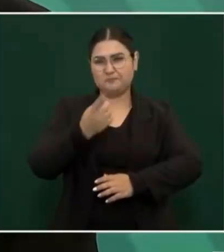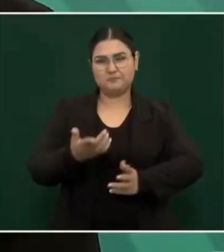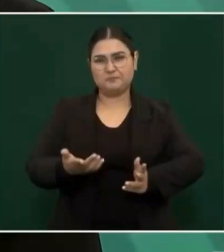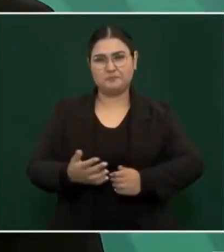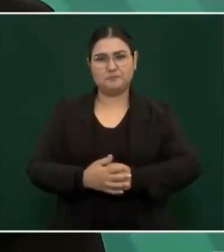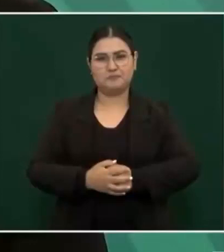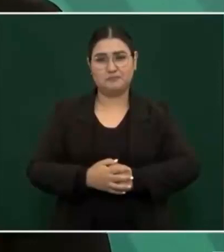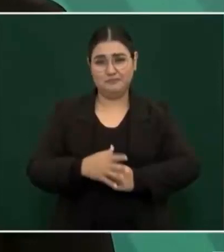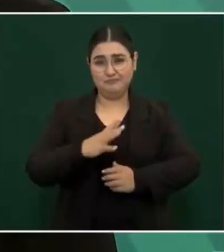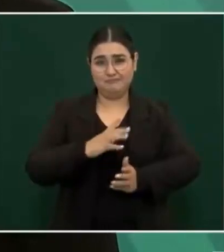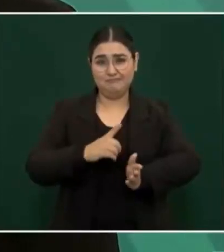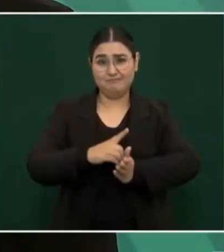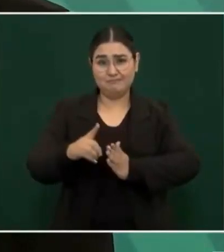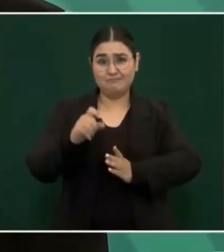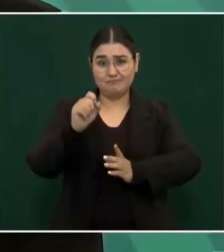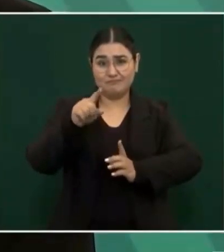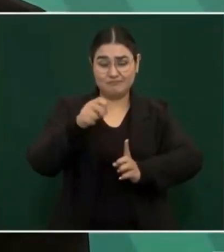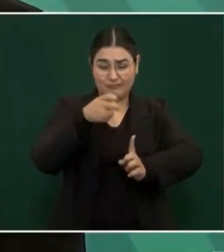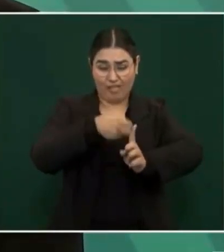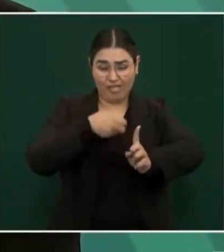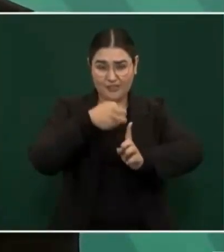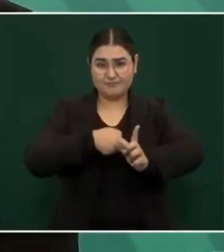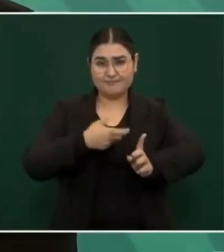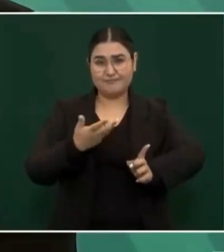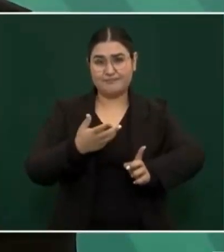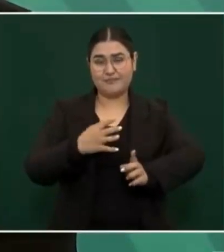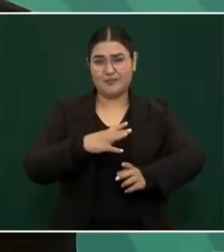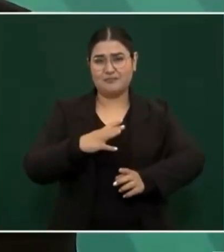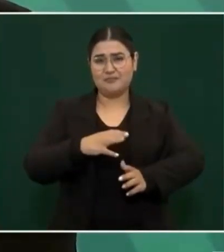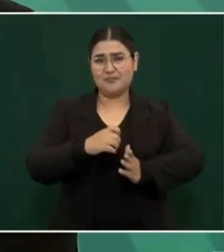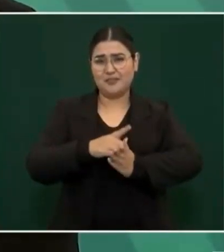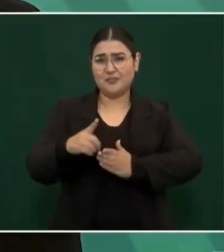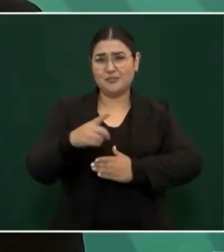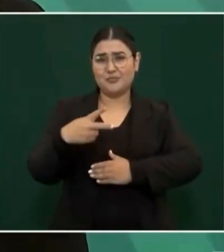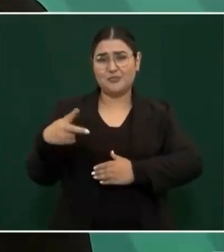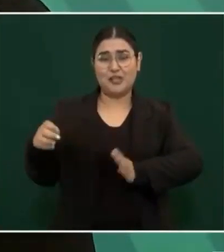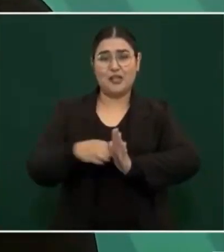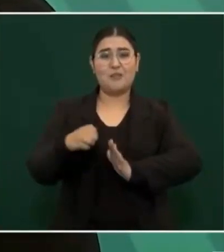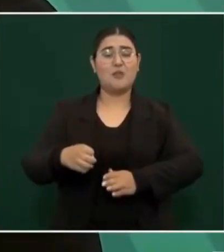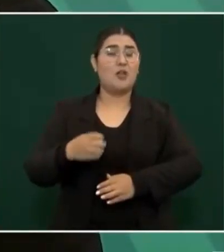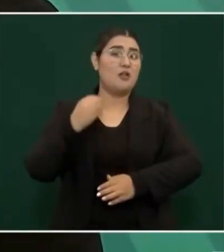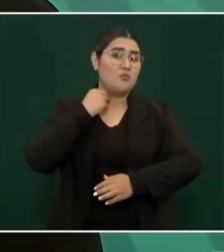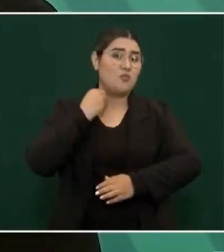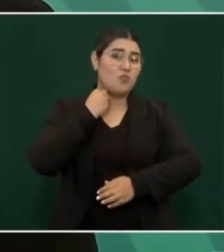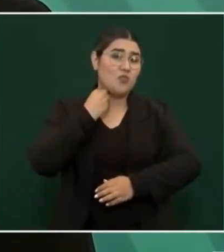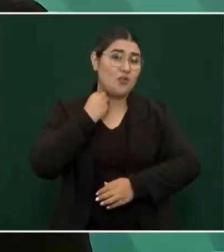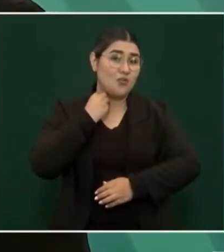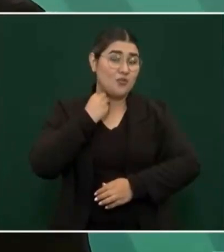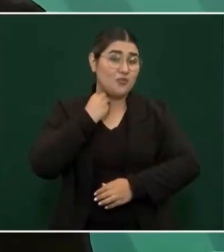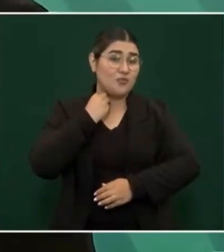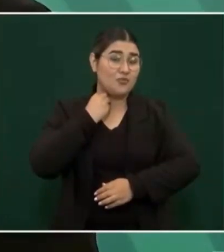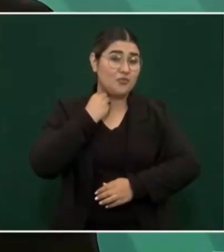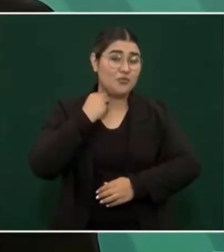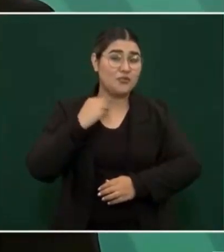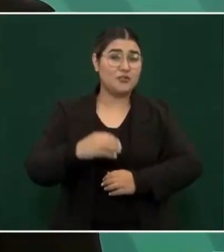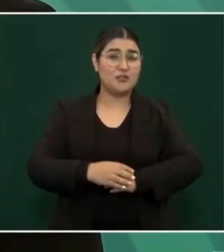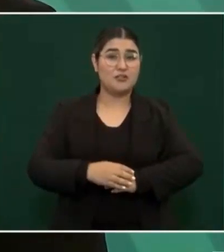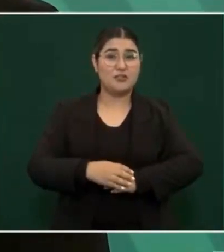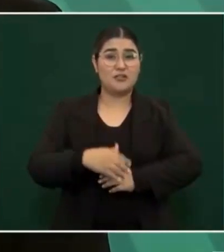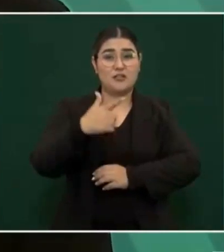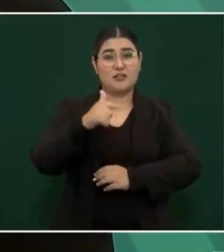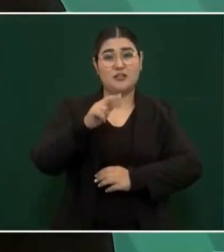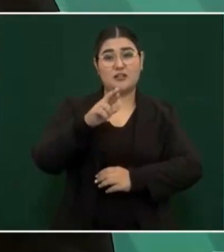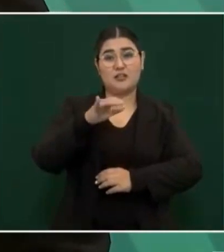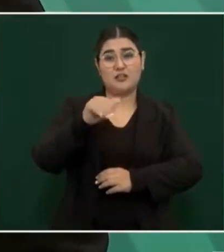Hay derecho a la crítica. En el caso del abogado de García